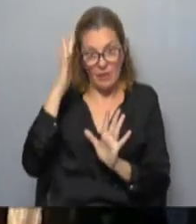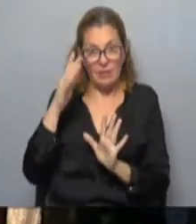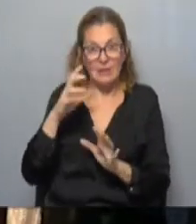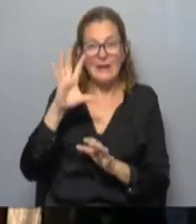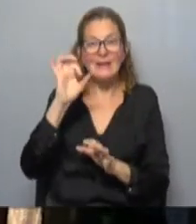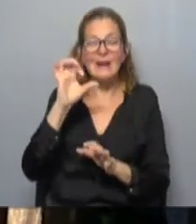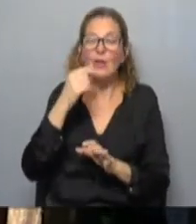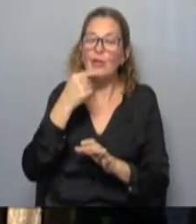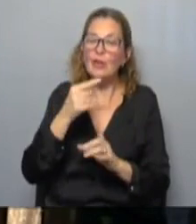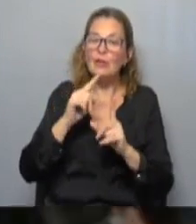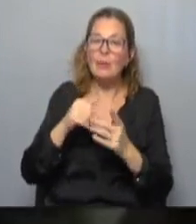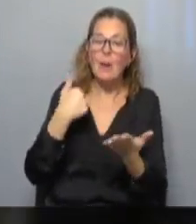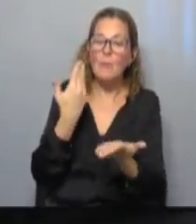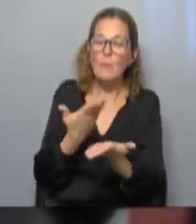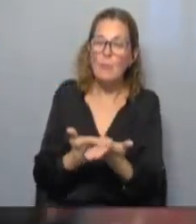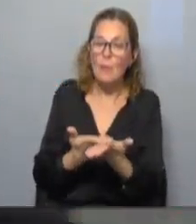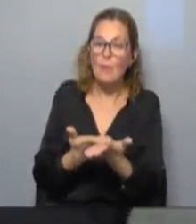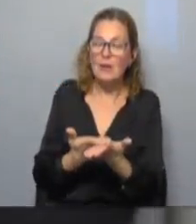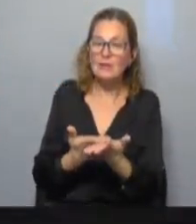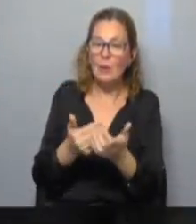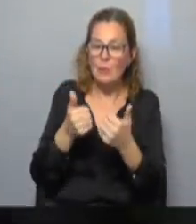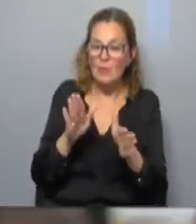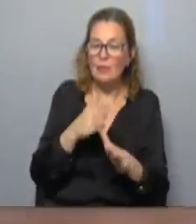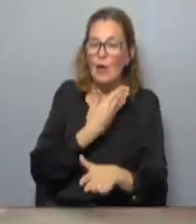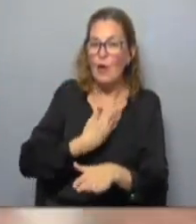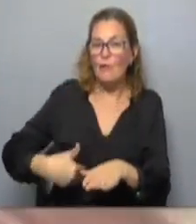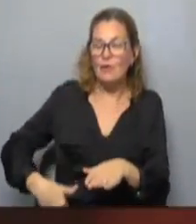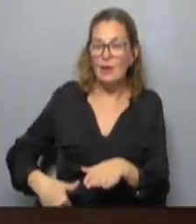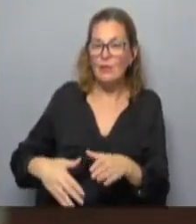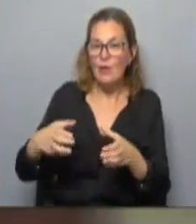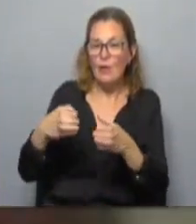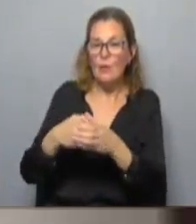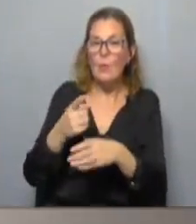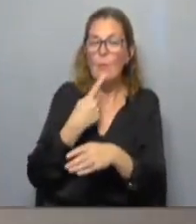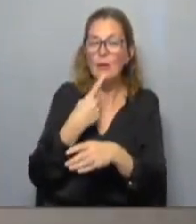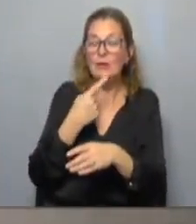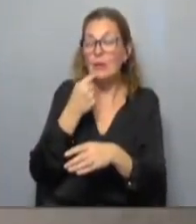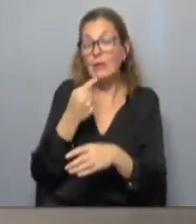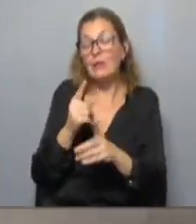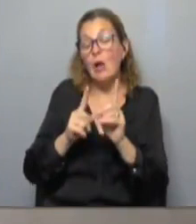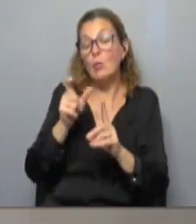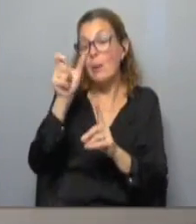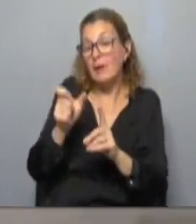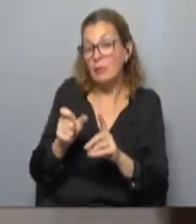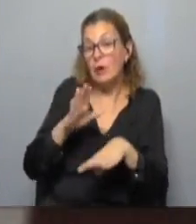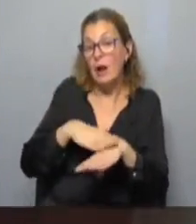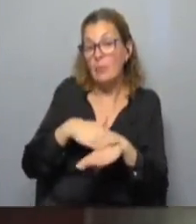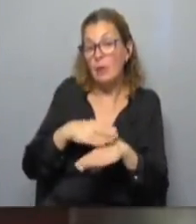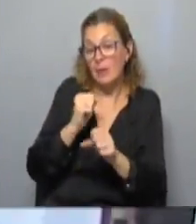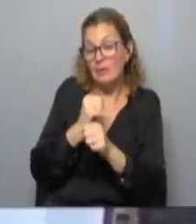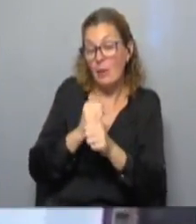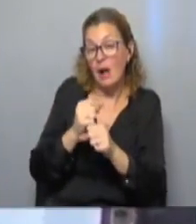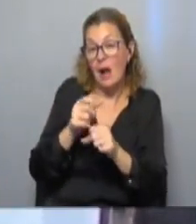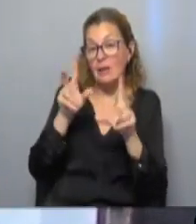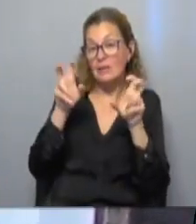senador Domenech se refirió a la propuesta realizada a comienzo del gobierno por parte de Cabildo Abierto sugiriendo a algunas personas para trabajar en materia de